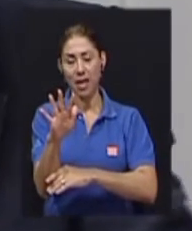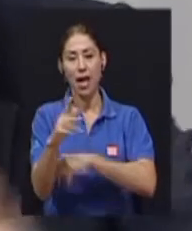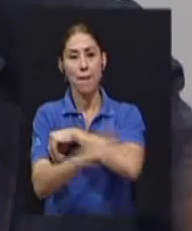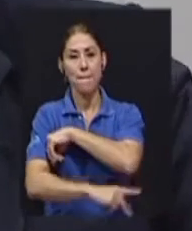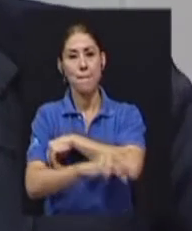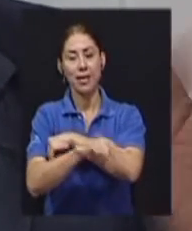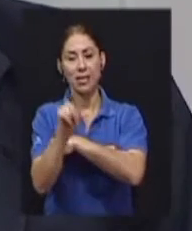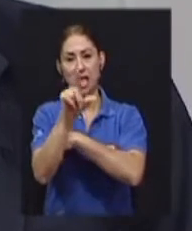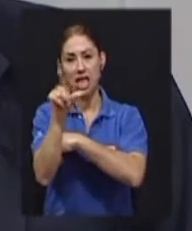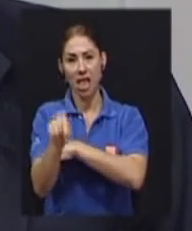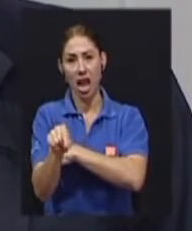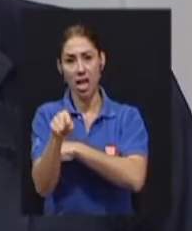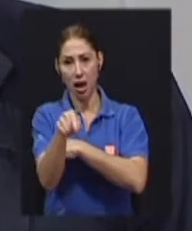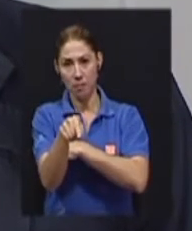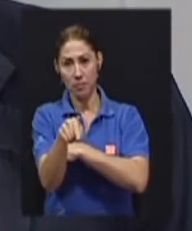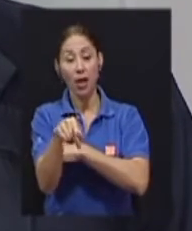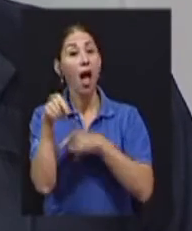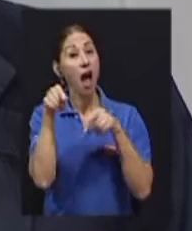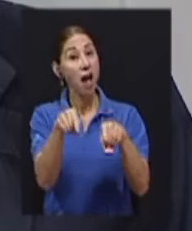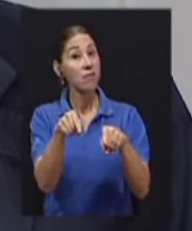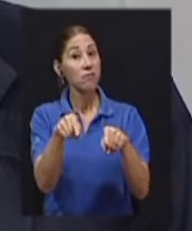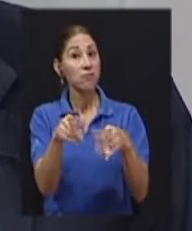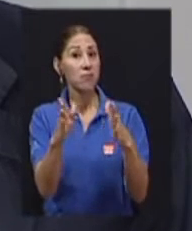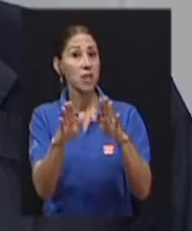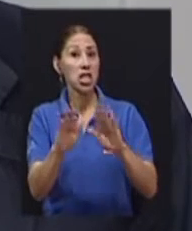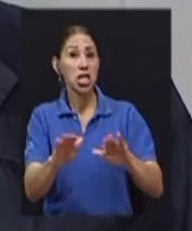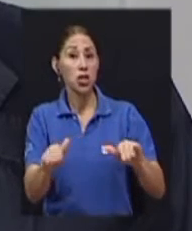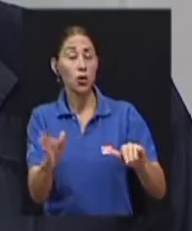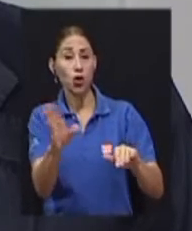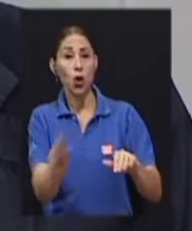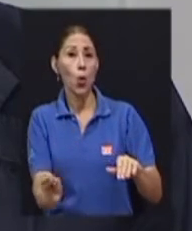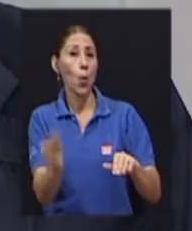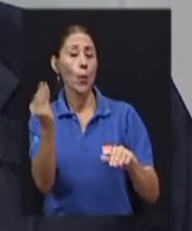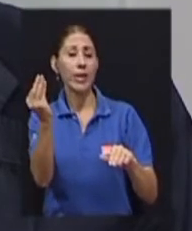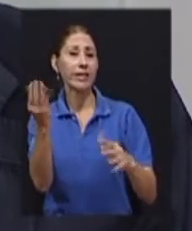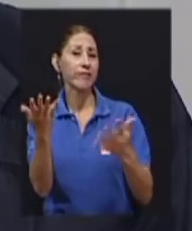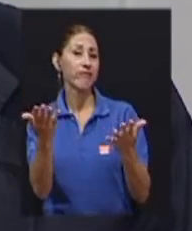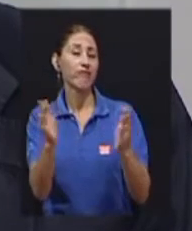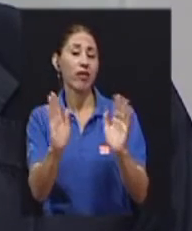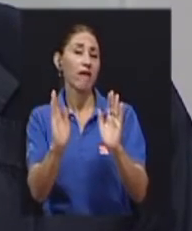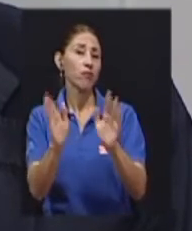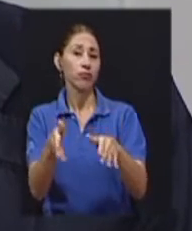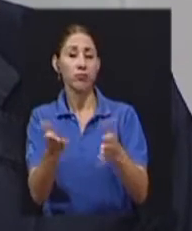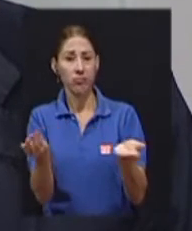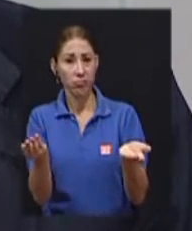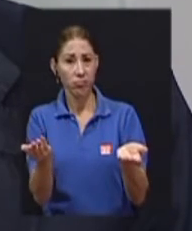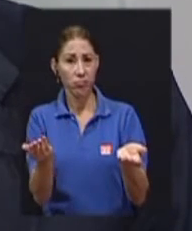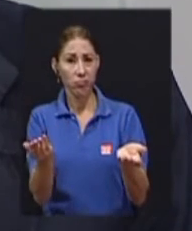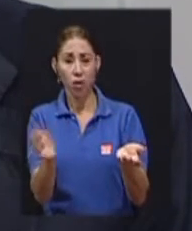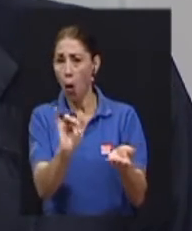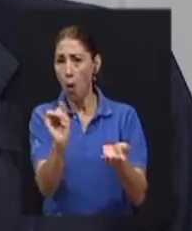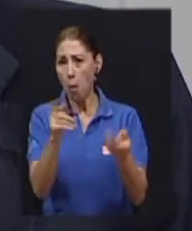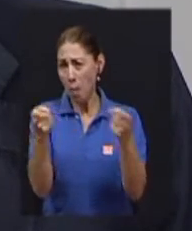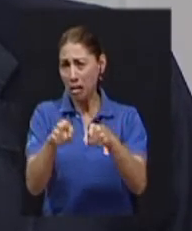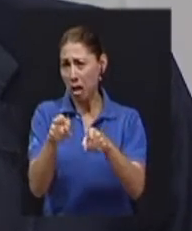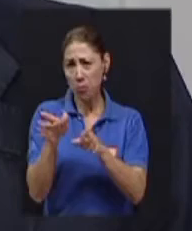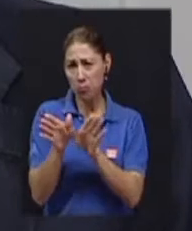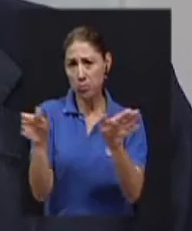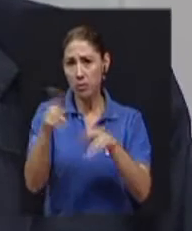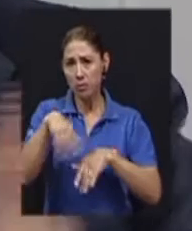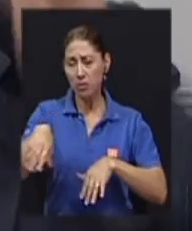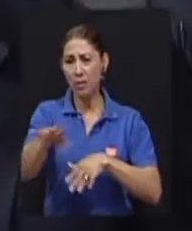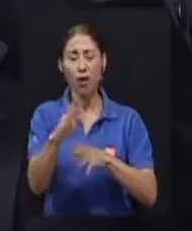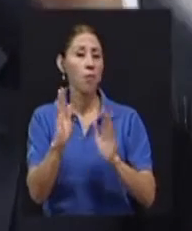ahí la niñez y la juventud, como en todo el mundo, estaban bastante descuidadas, abandonadas. Y Don Bosco,